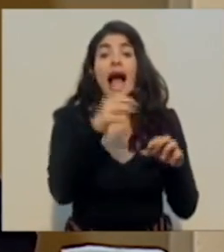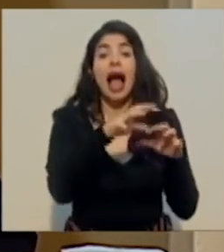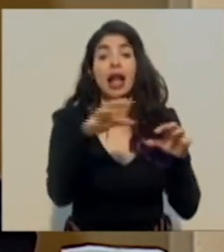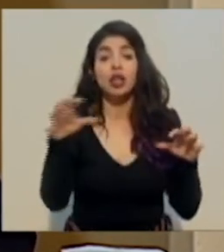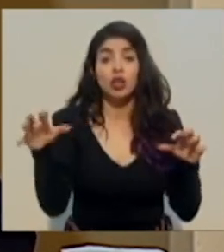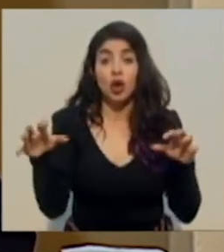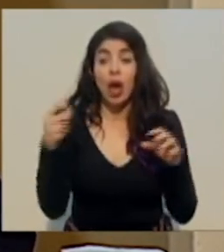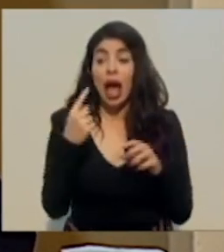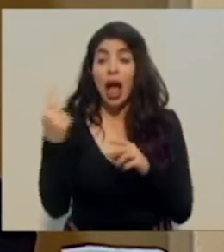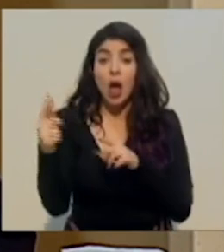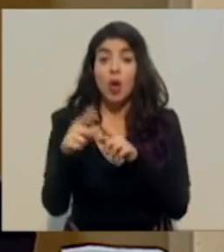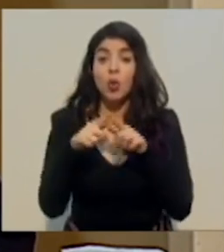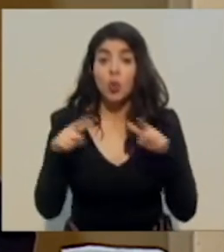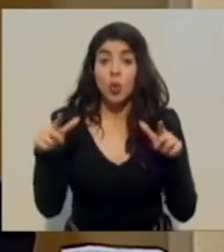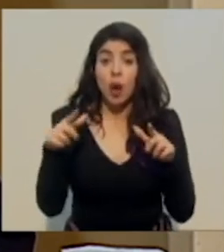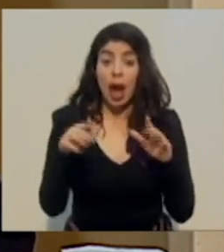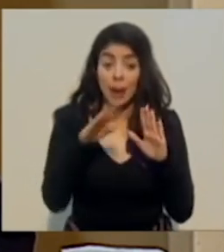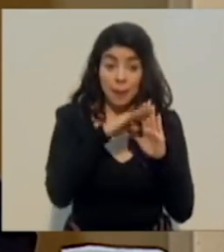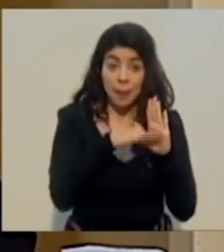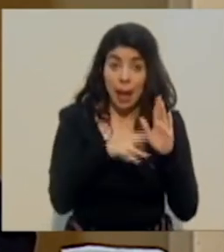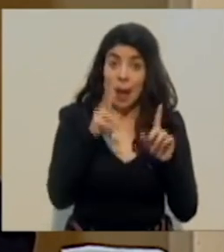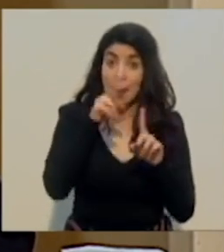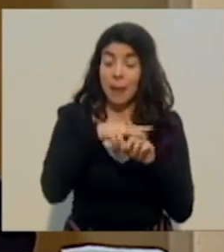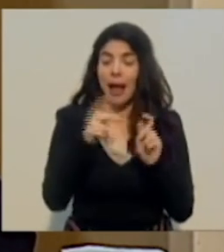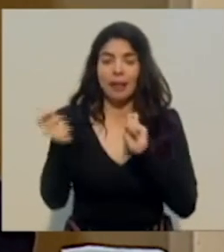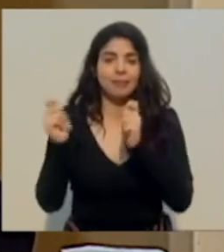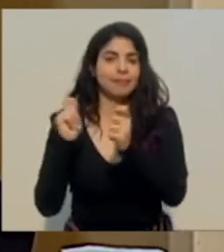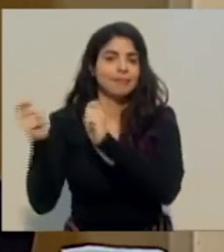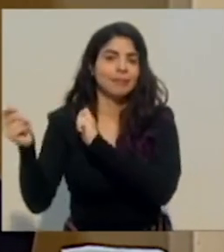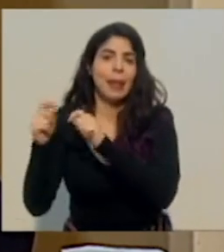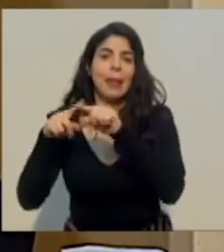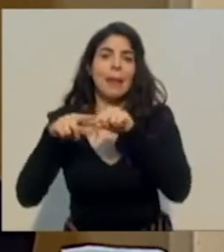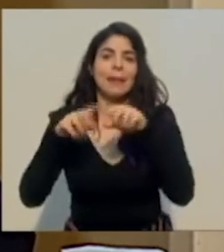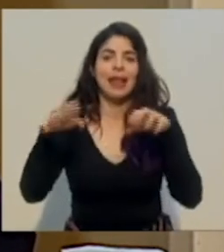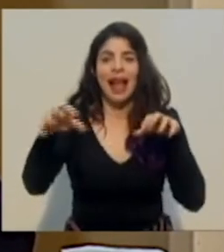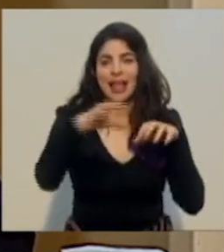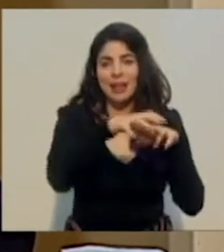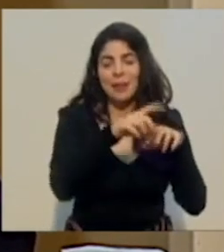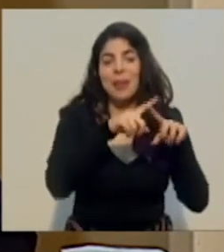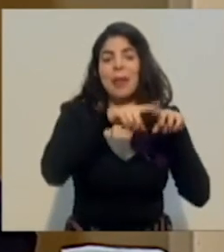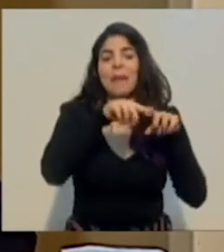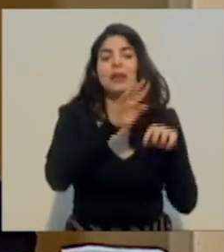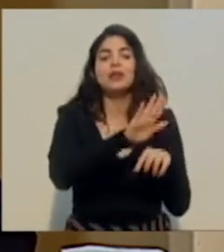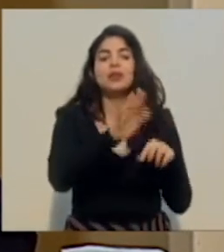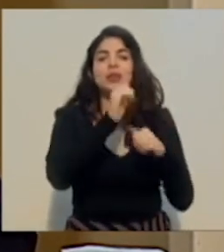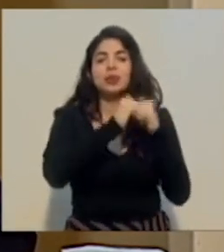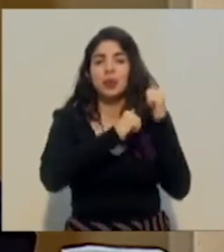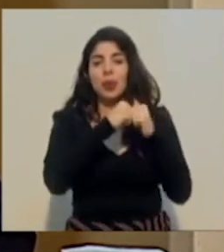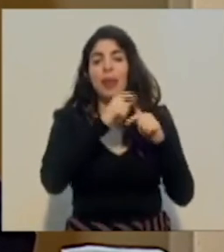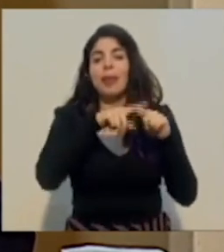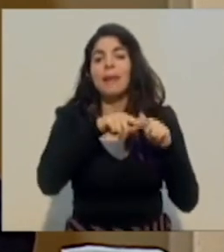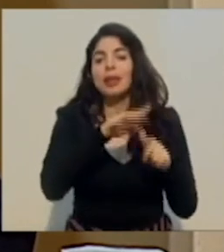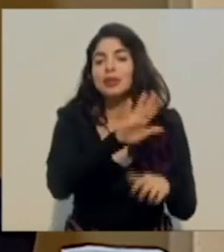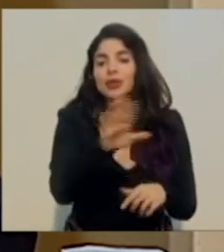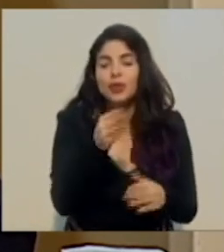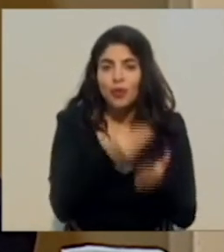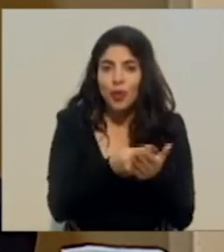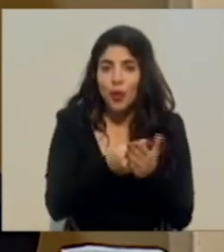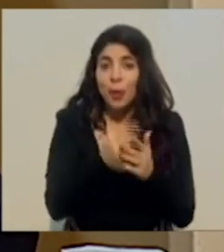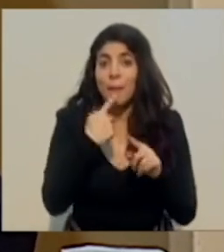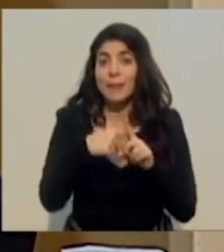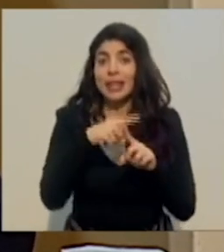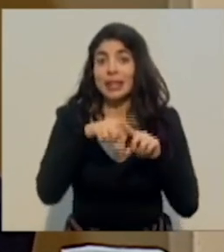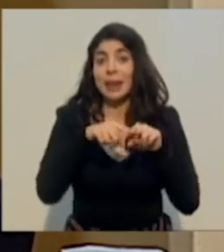varían de un cantón a otro, dependiendo de la estructura, de los recursos y de la incorporación de los agentes al trabajo